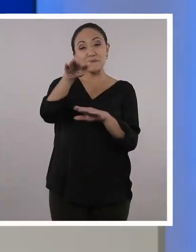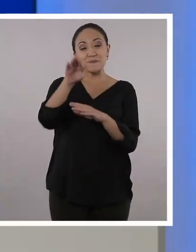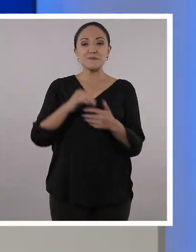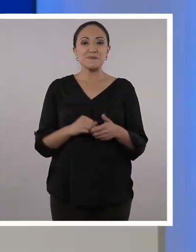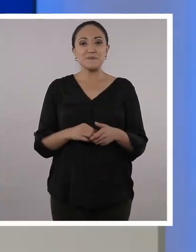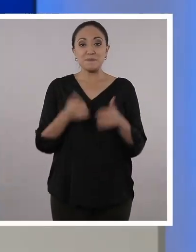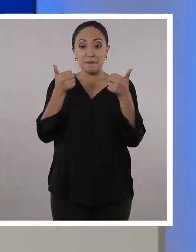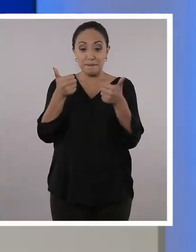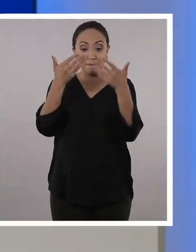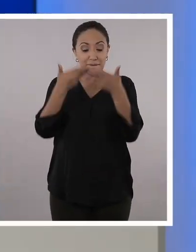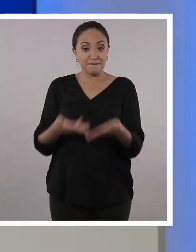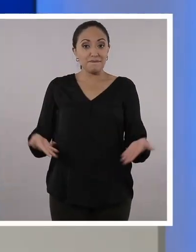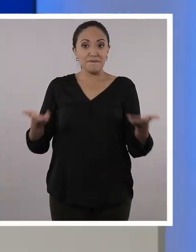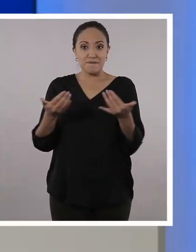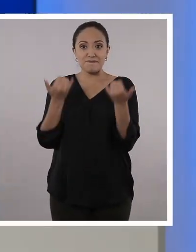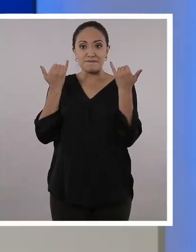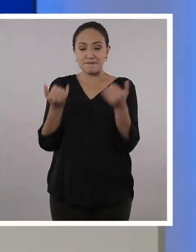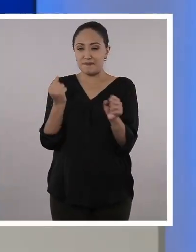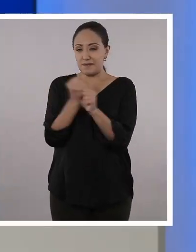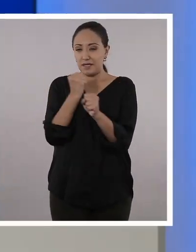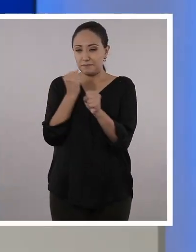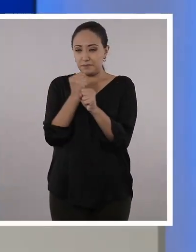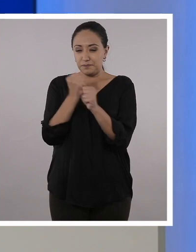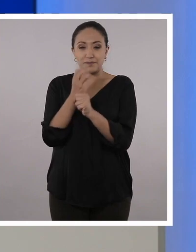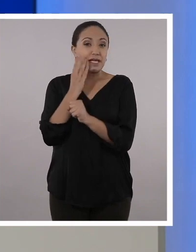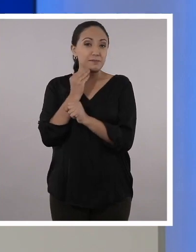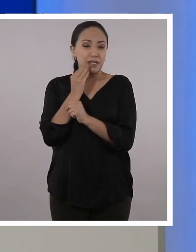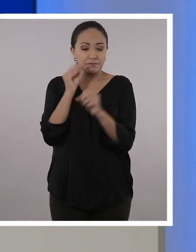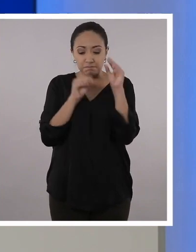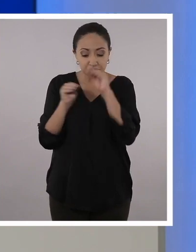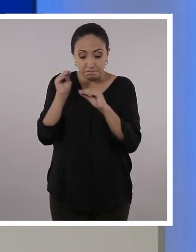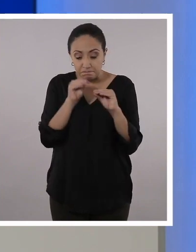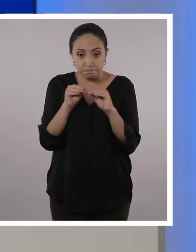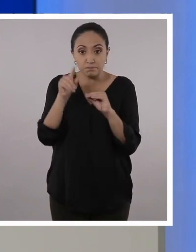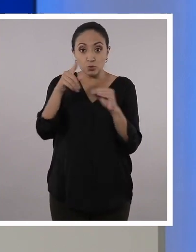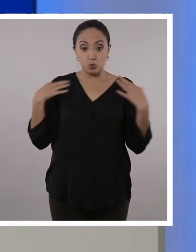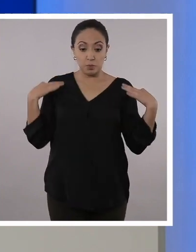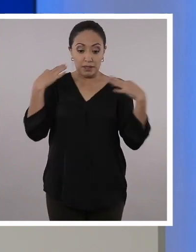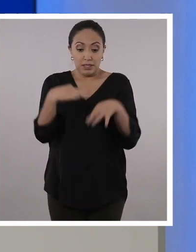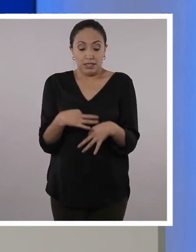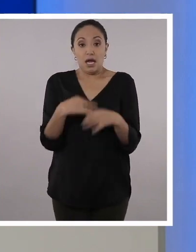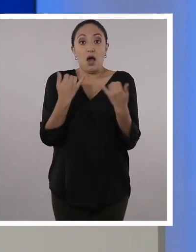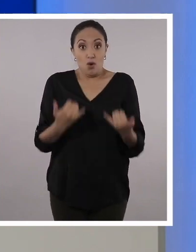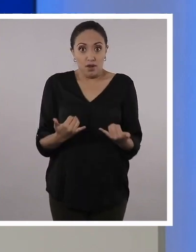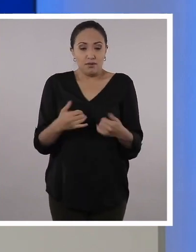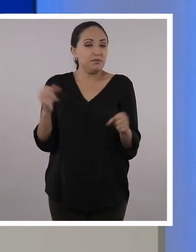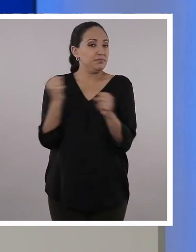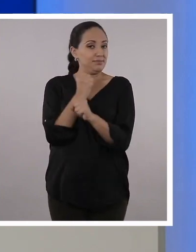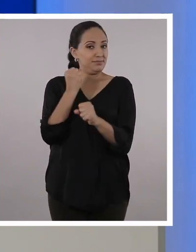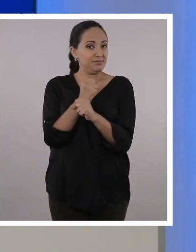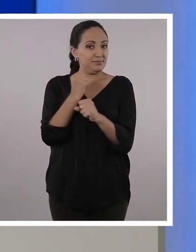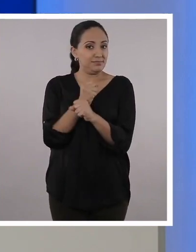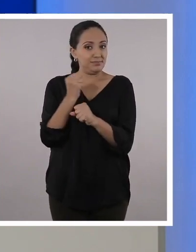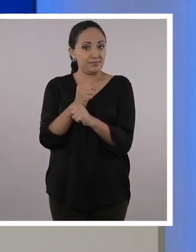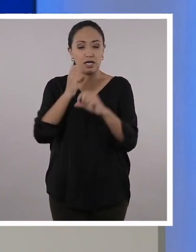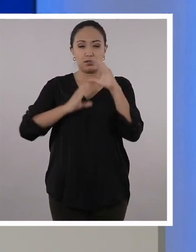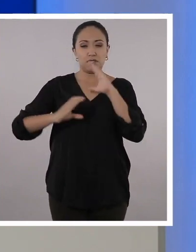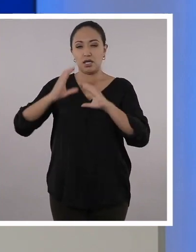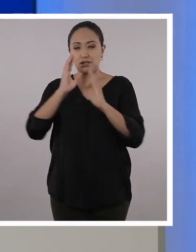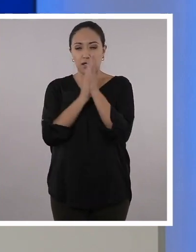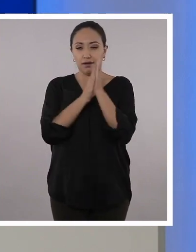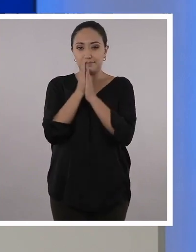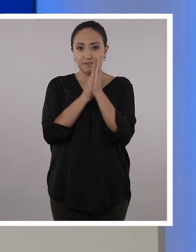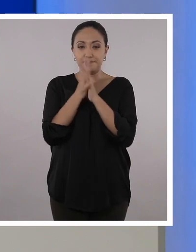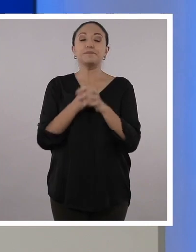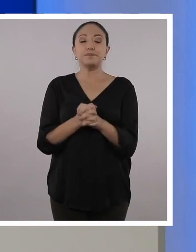Chicos y chicas, bienvenidos y bienvenidas a la zona experimental. Pónganse su mandil, porque en este momento vamos a poner la ciencia